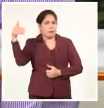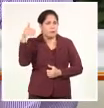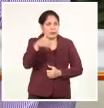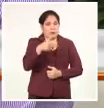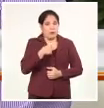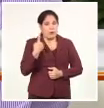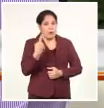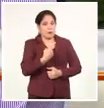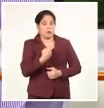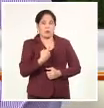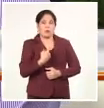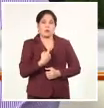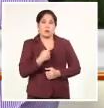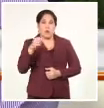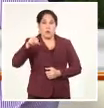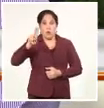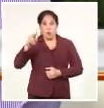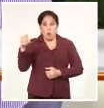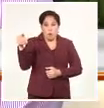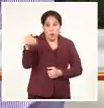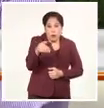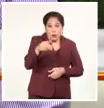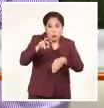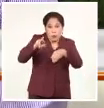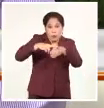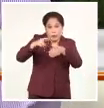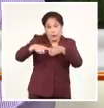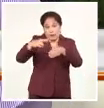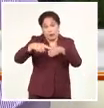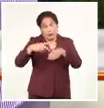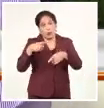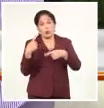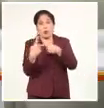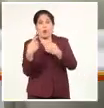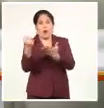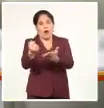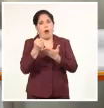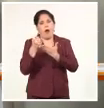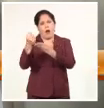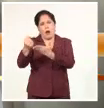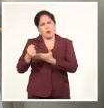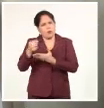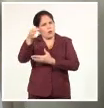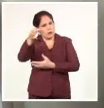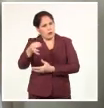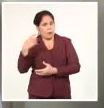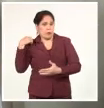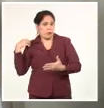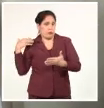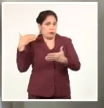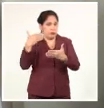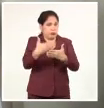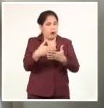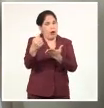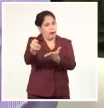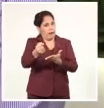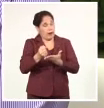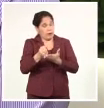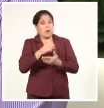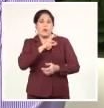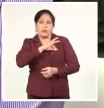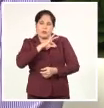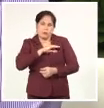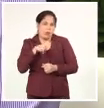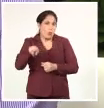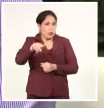y a la Organización de Naciones Unidas que usted representa toda la cooperación que han tenido con Cuba en todos estos años. Hemos sentido el apoyo de